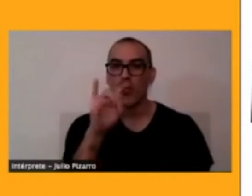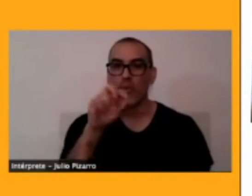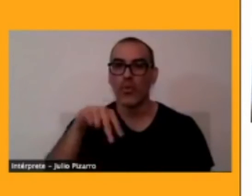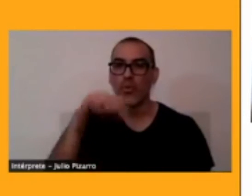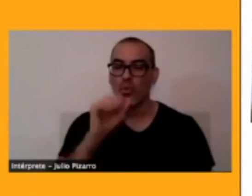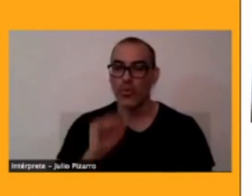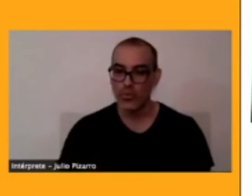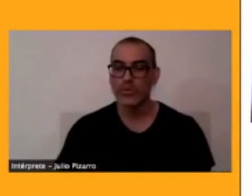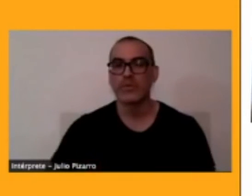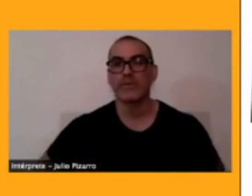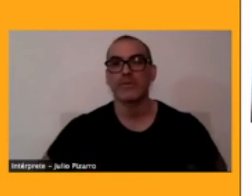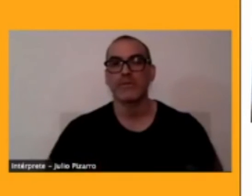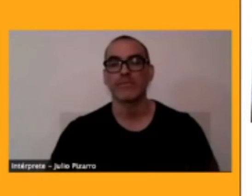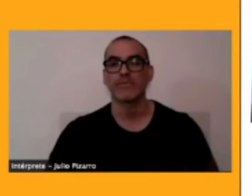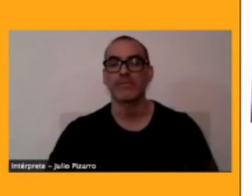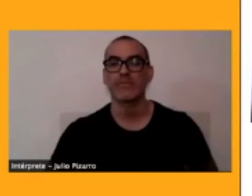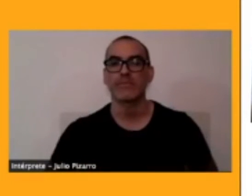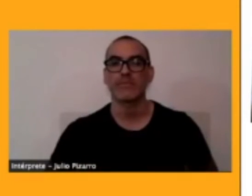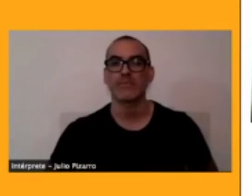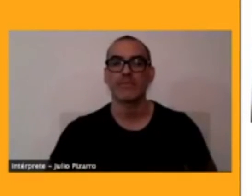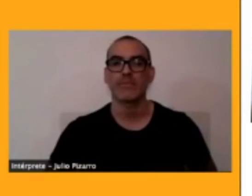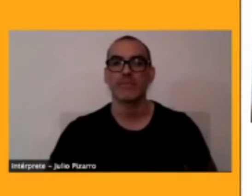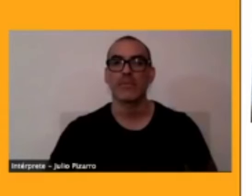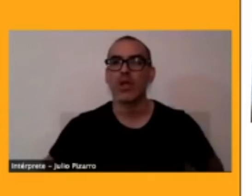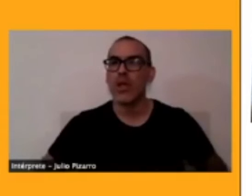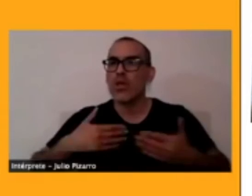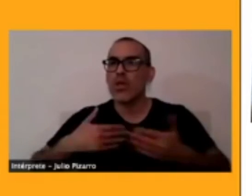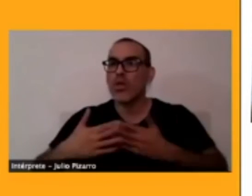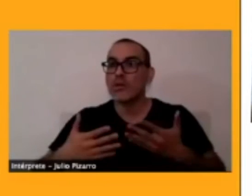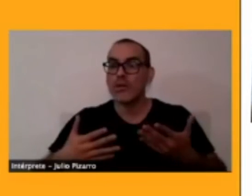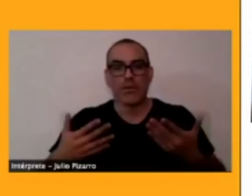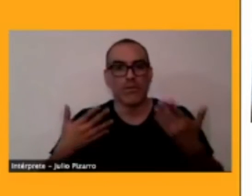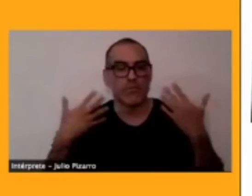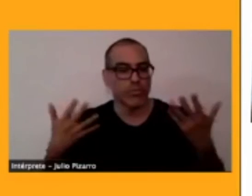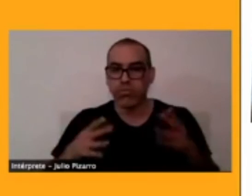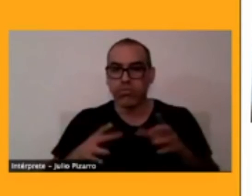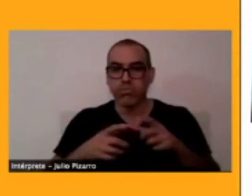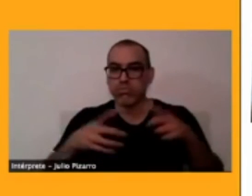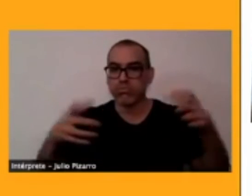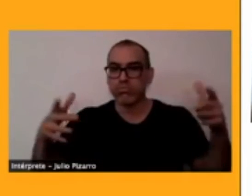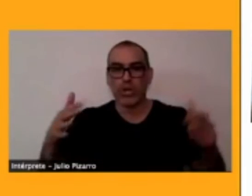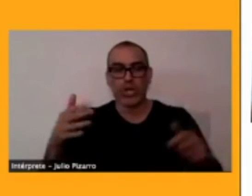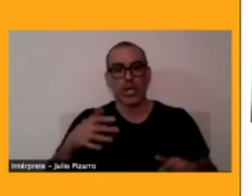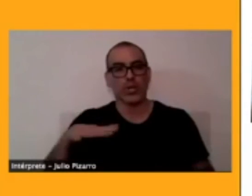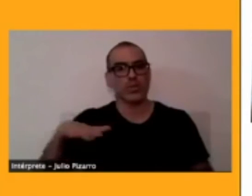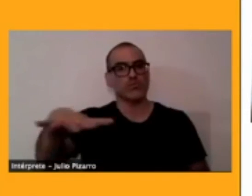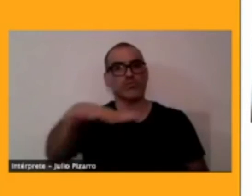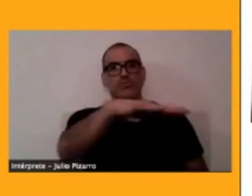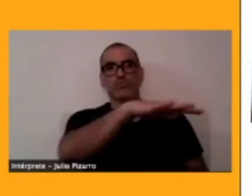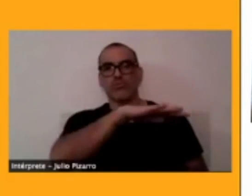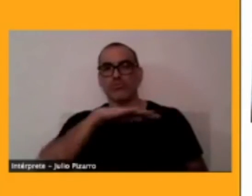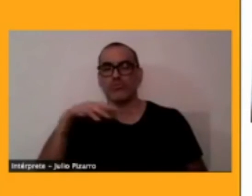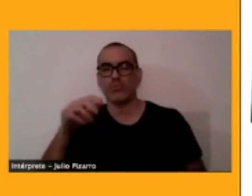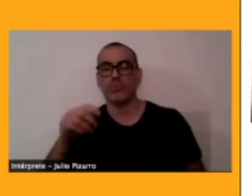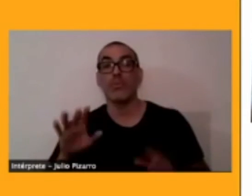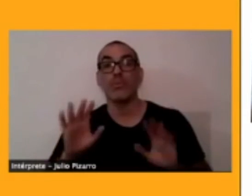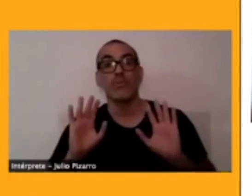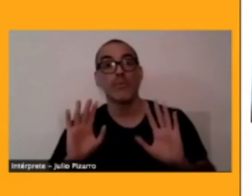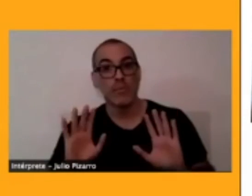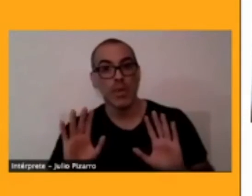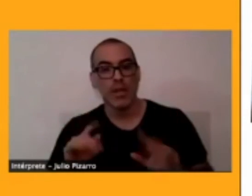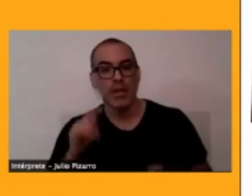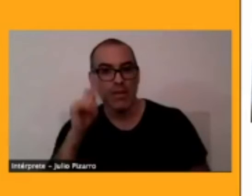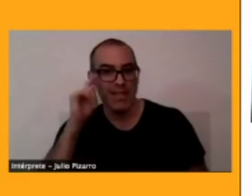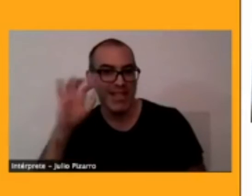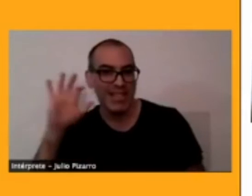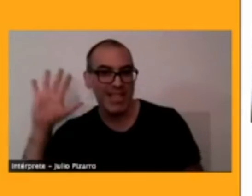dónde está está en todos lados pero para que una lengua sea viva desde la perspectiva teórica debe